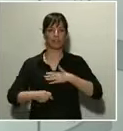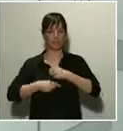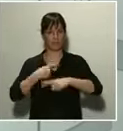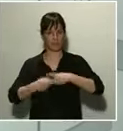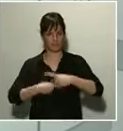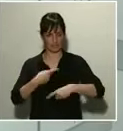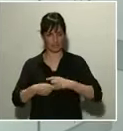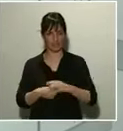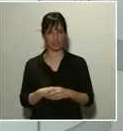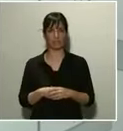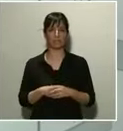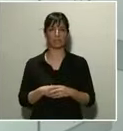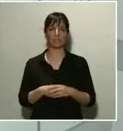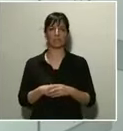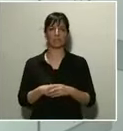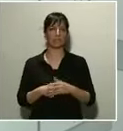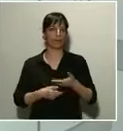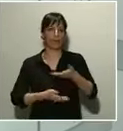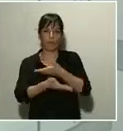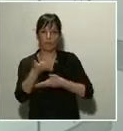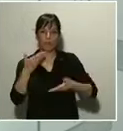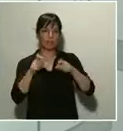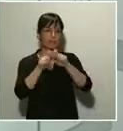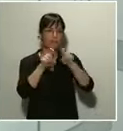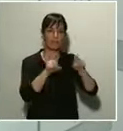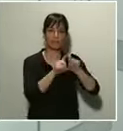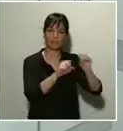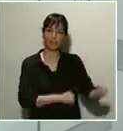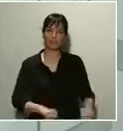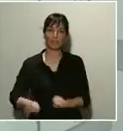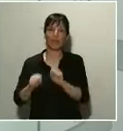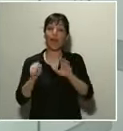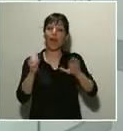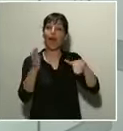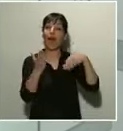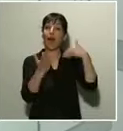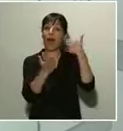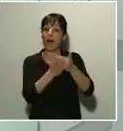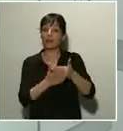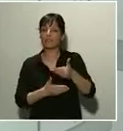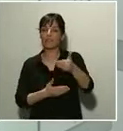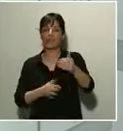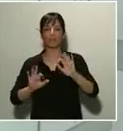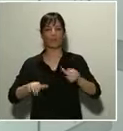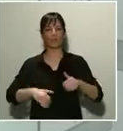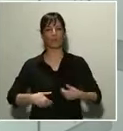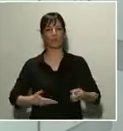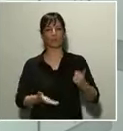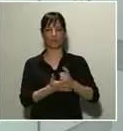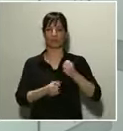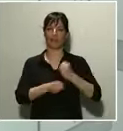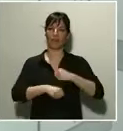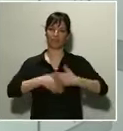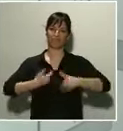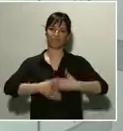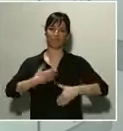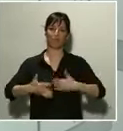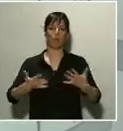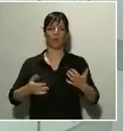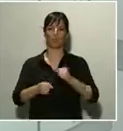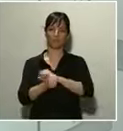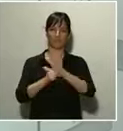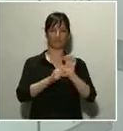colaboradores y empresas, hasta que puedan reanudar su actividad plenamente una vez ganemos la batalla a la pandemia.